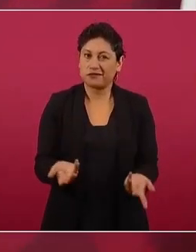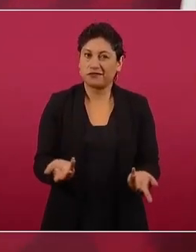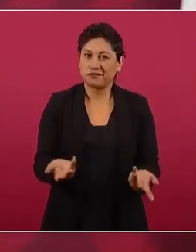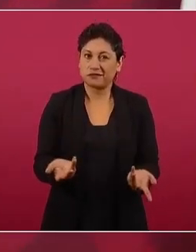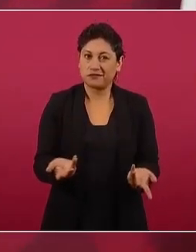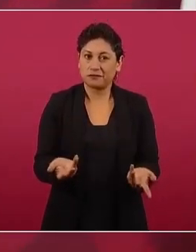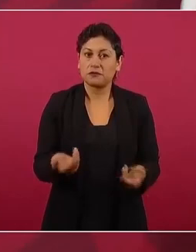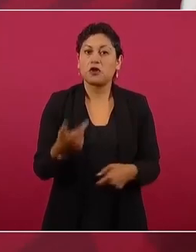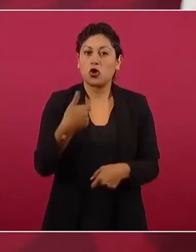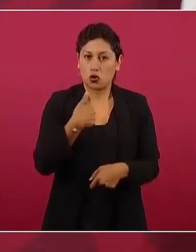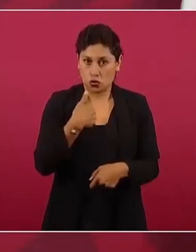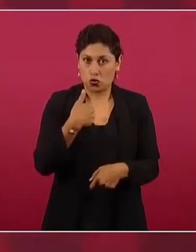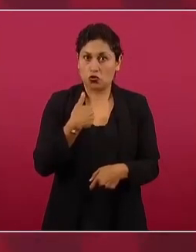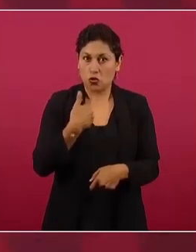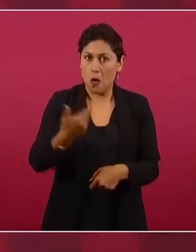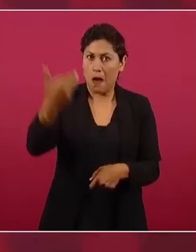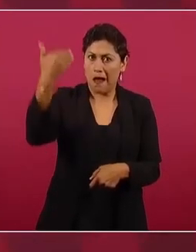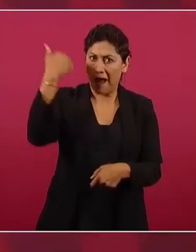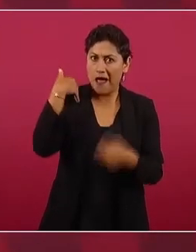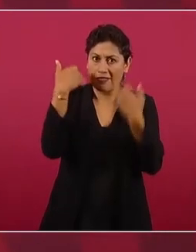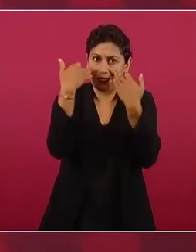enfrenté y lo padecí.